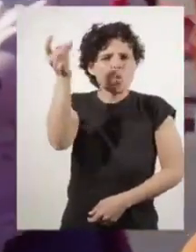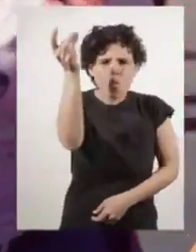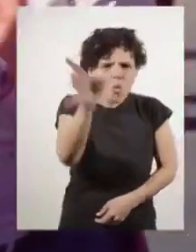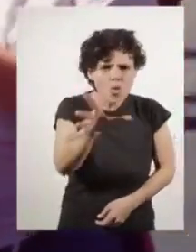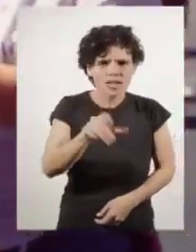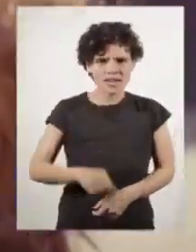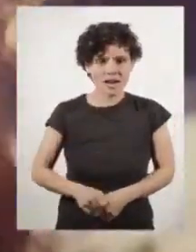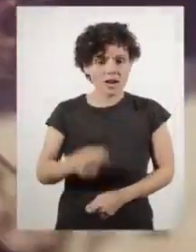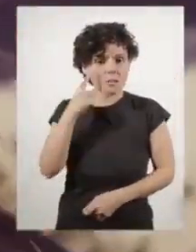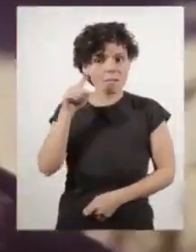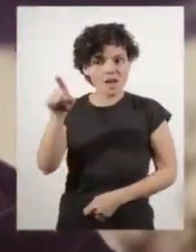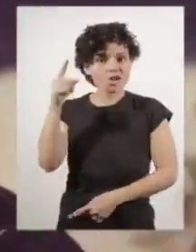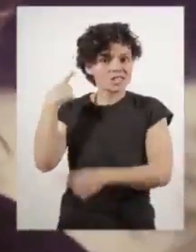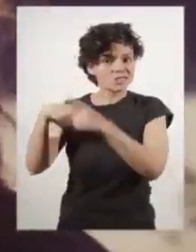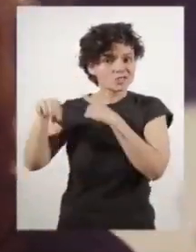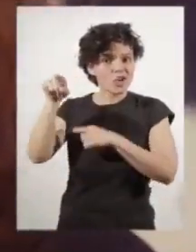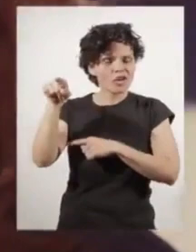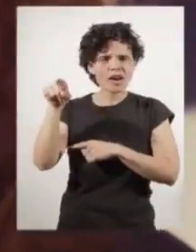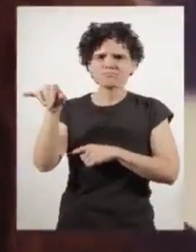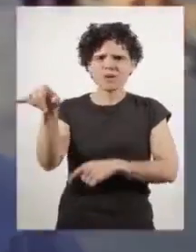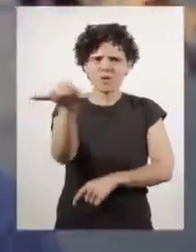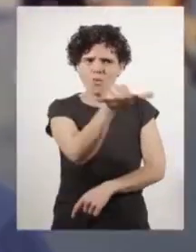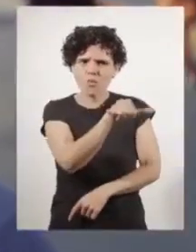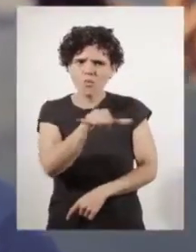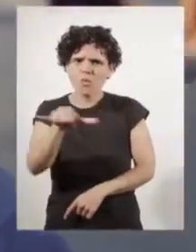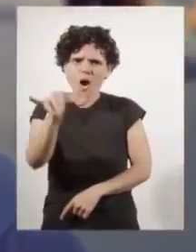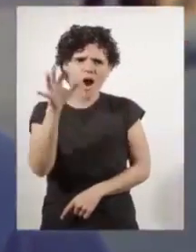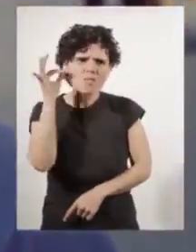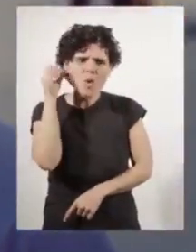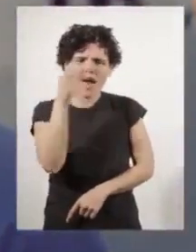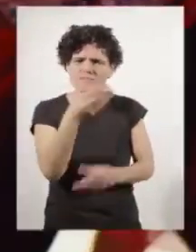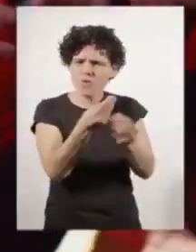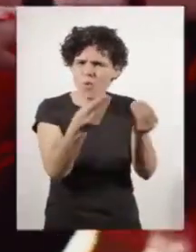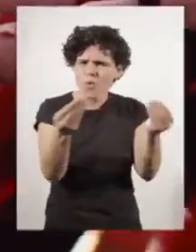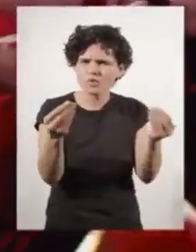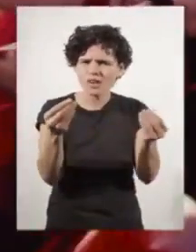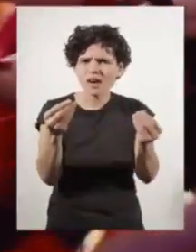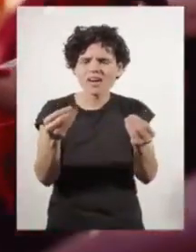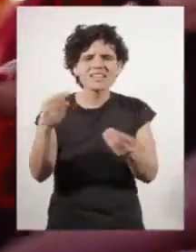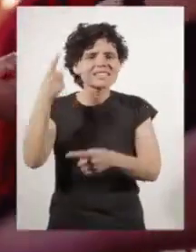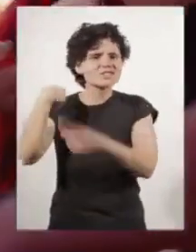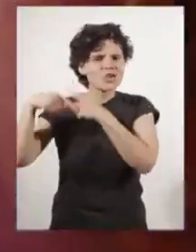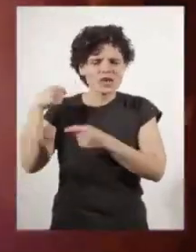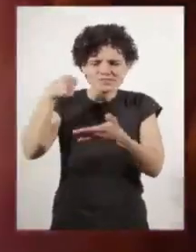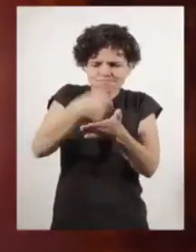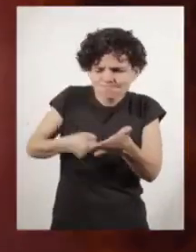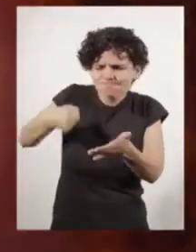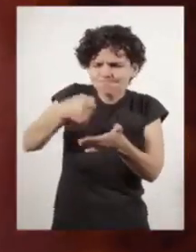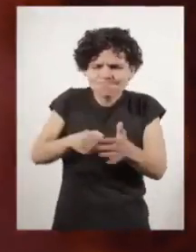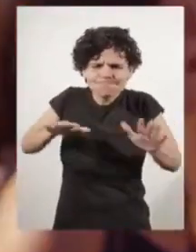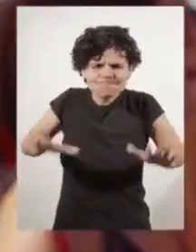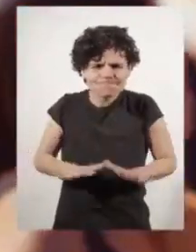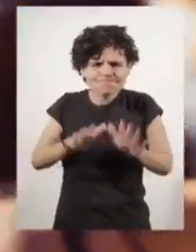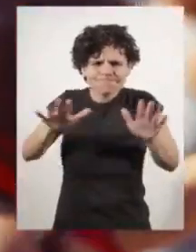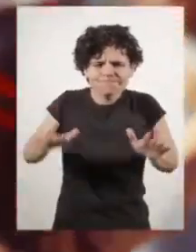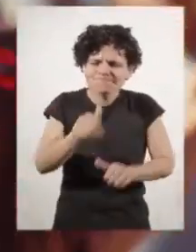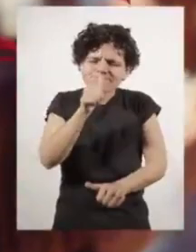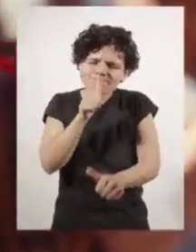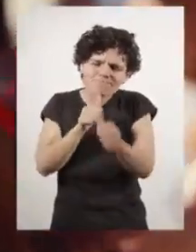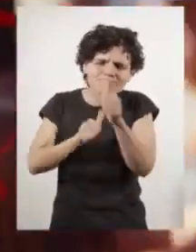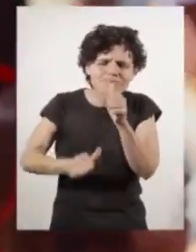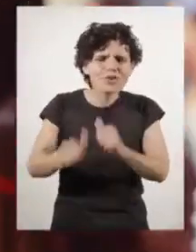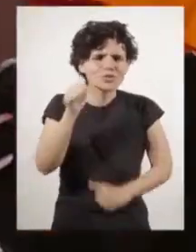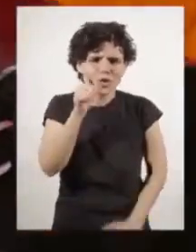pero que su historia representa la de miles de mujeres. Una historia de esfuerzo, perseverancia y grandes